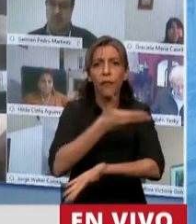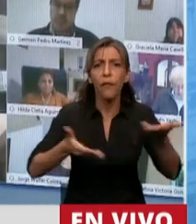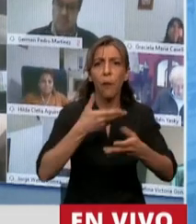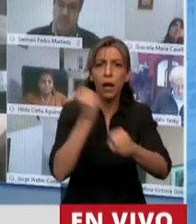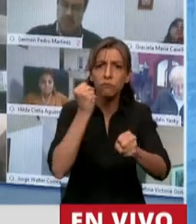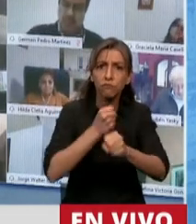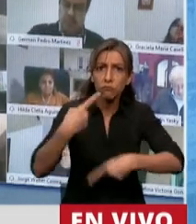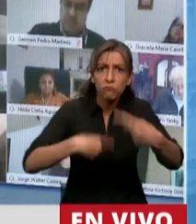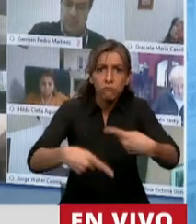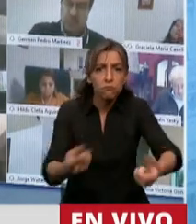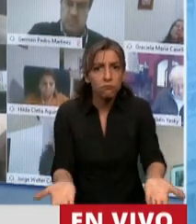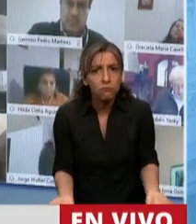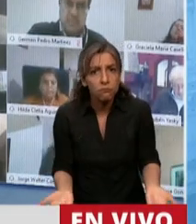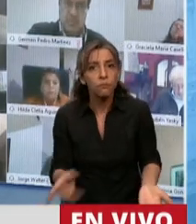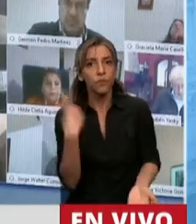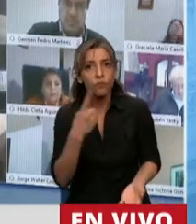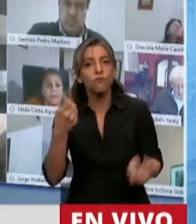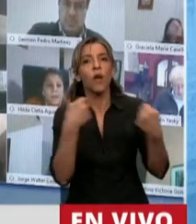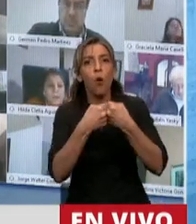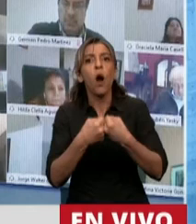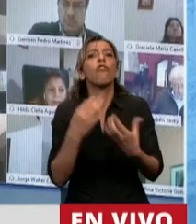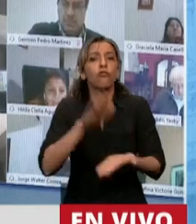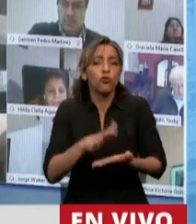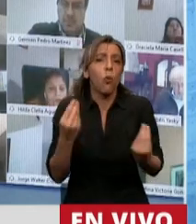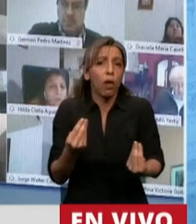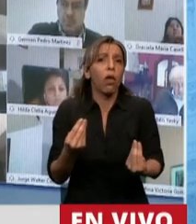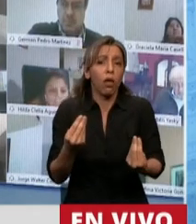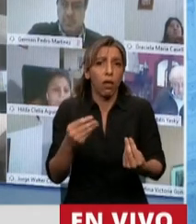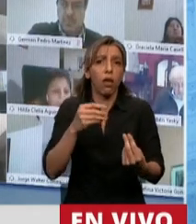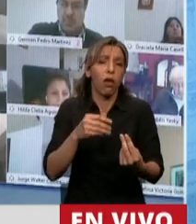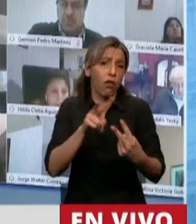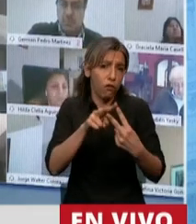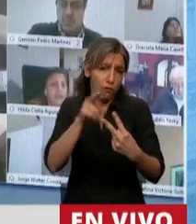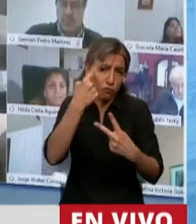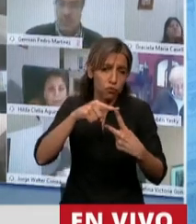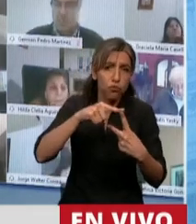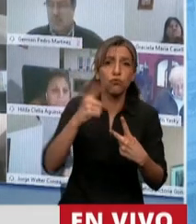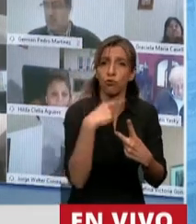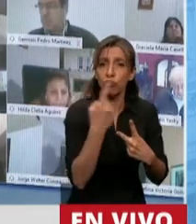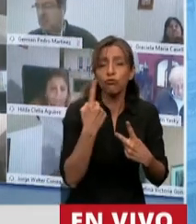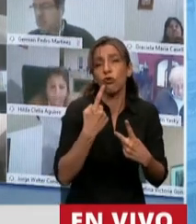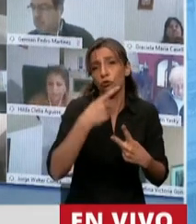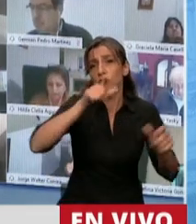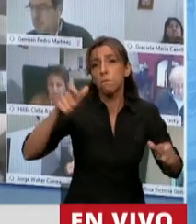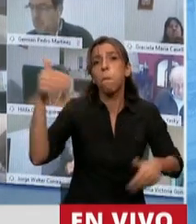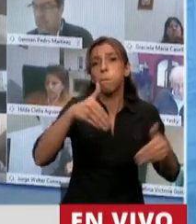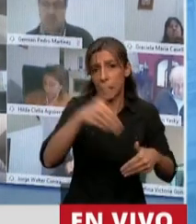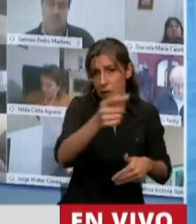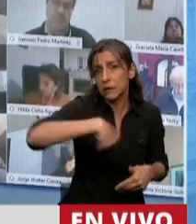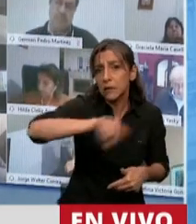dos cosas. a trabajar presencialmente, pero autorizar a cualquier diputado